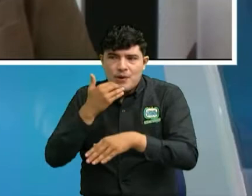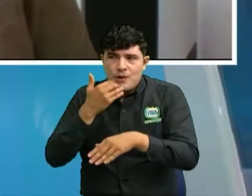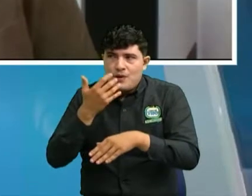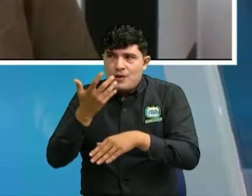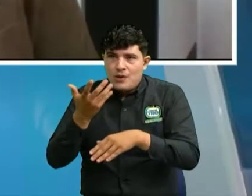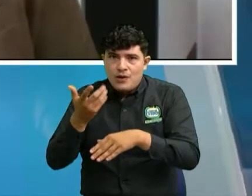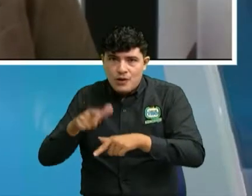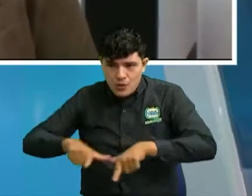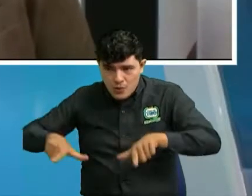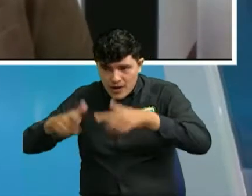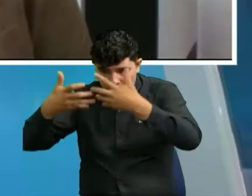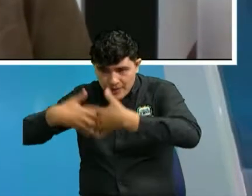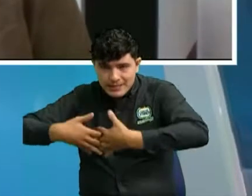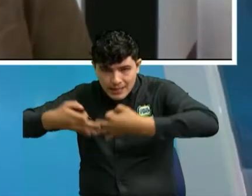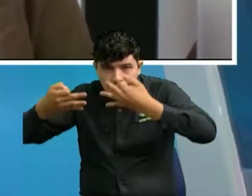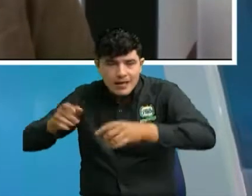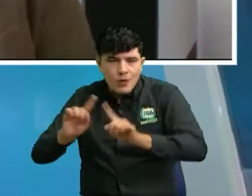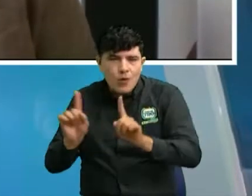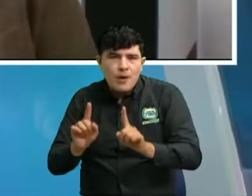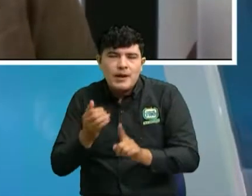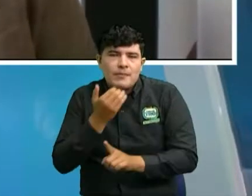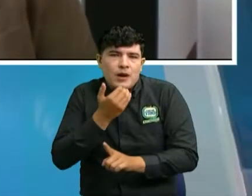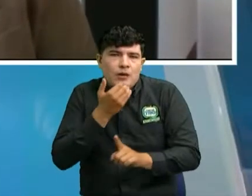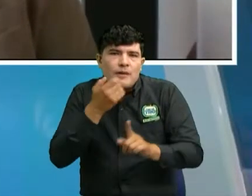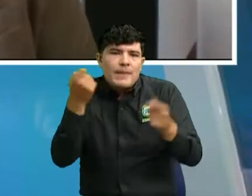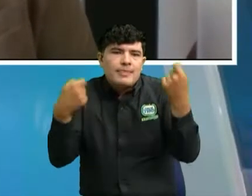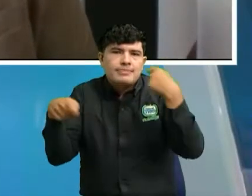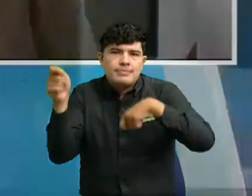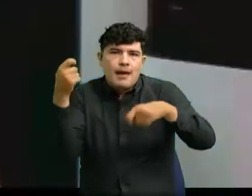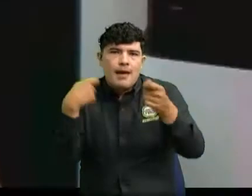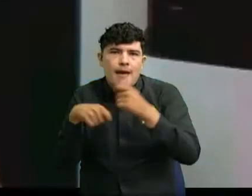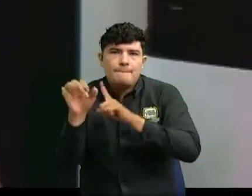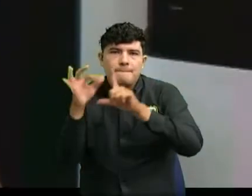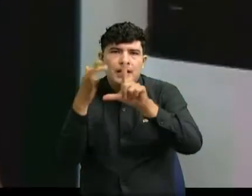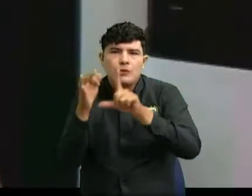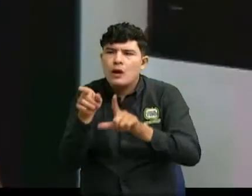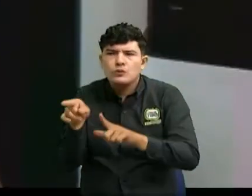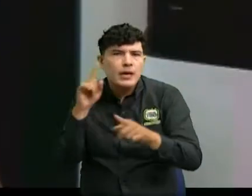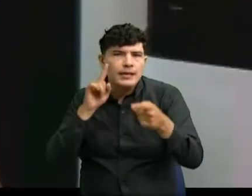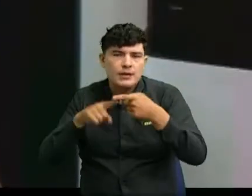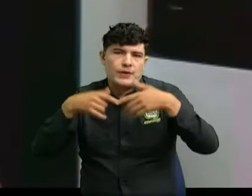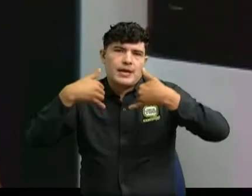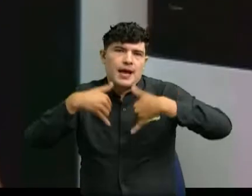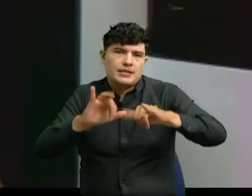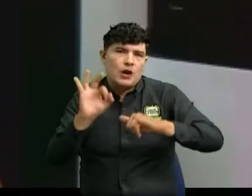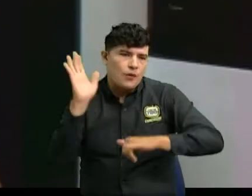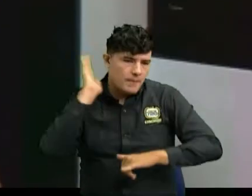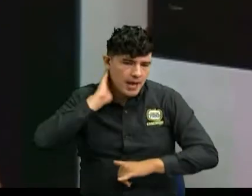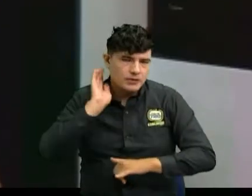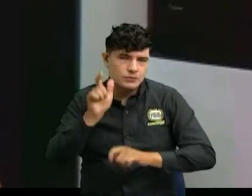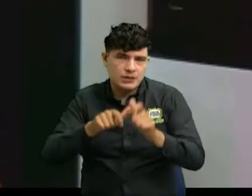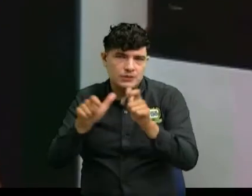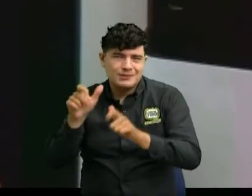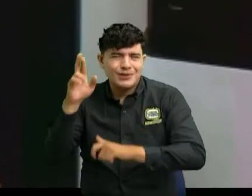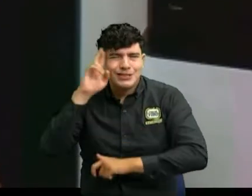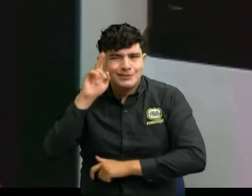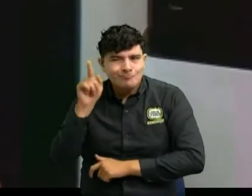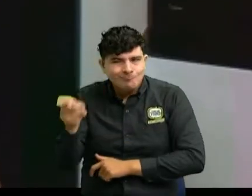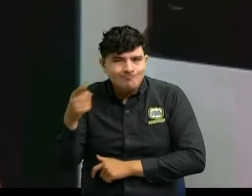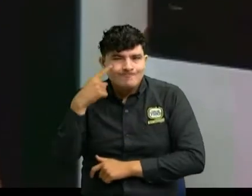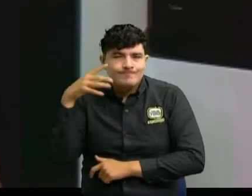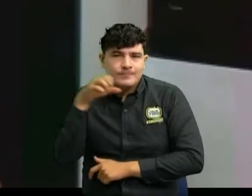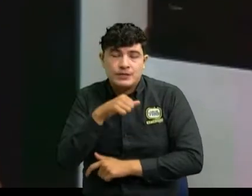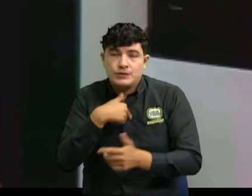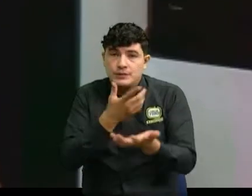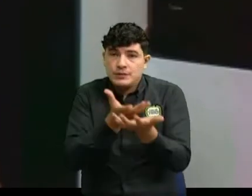sino existe una fachada virtual para engañar y estafar a las personas entonces ahí claramente la